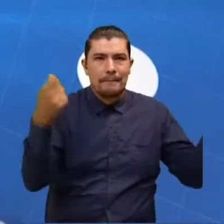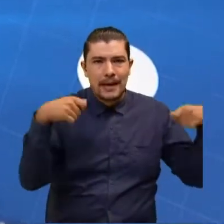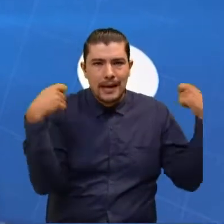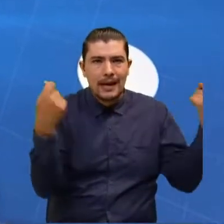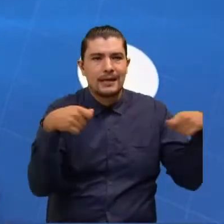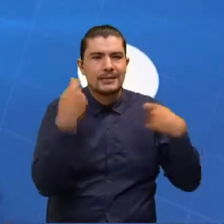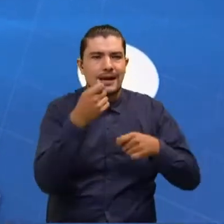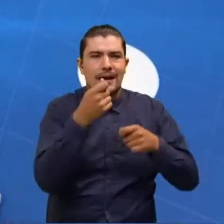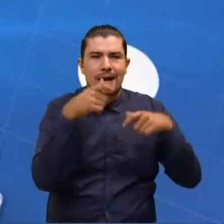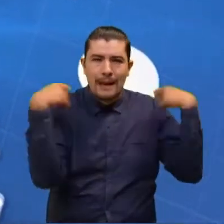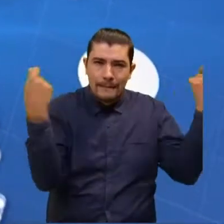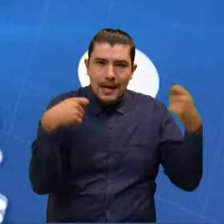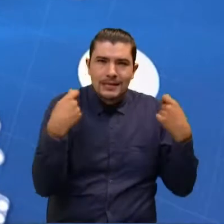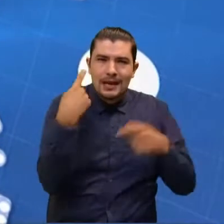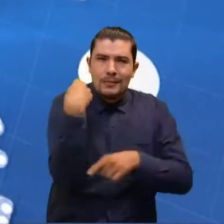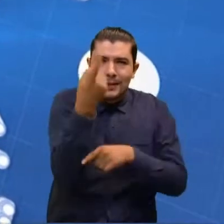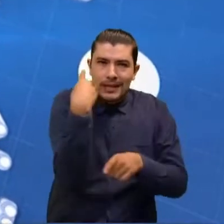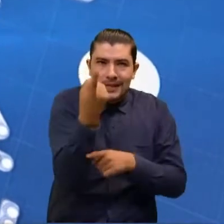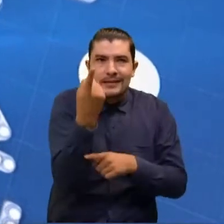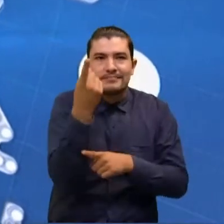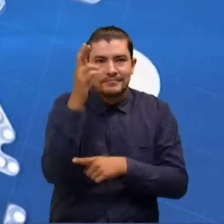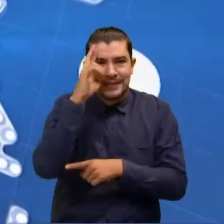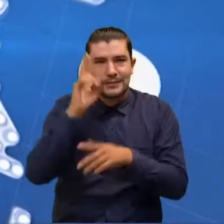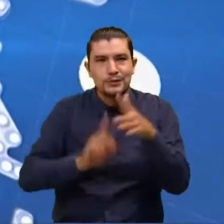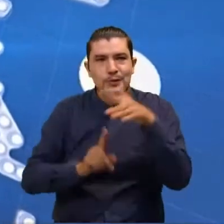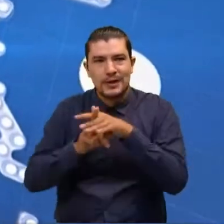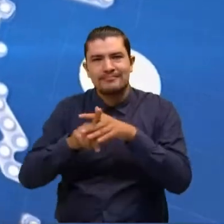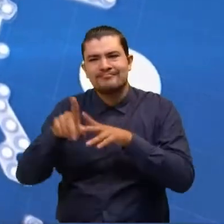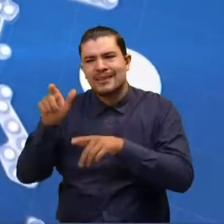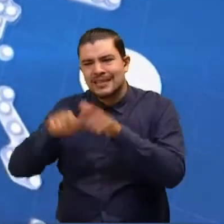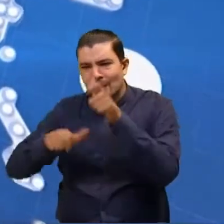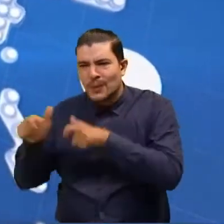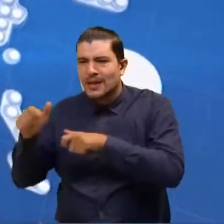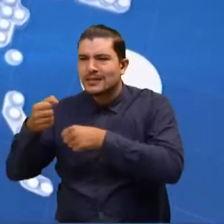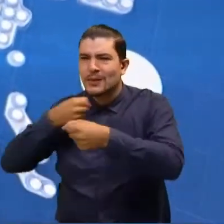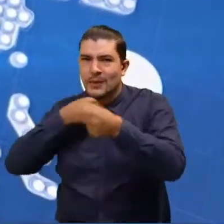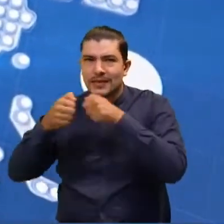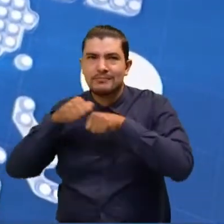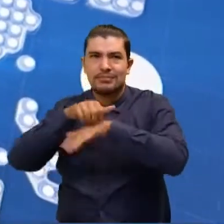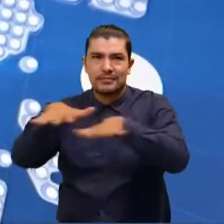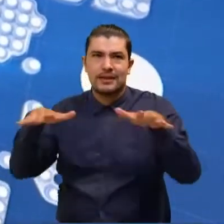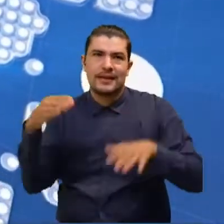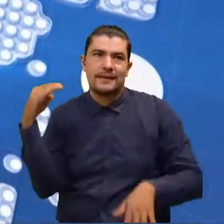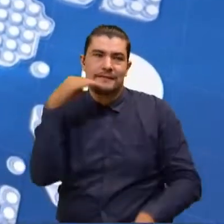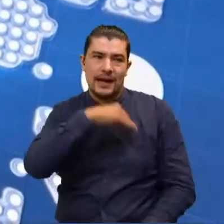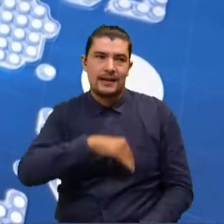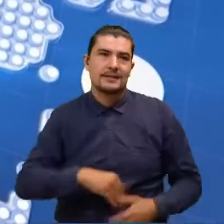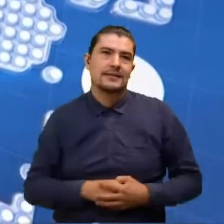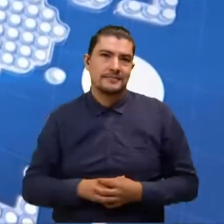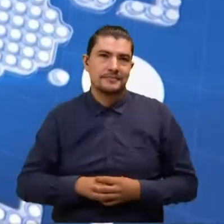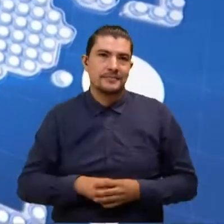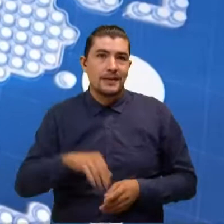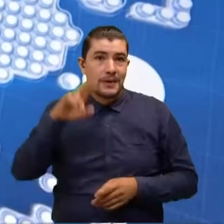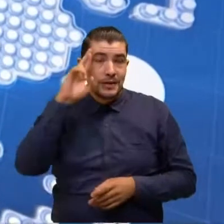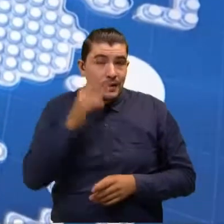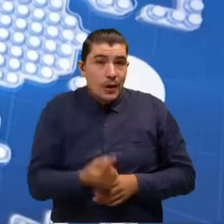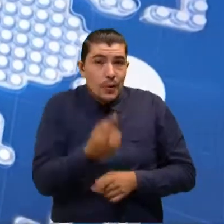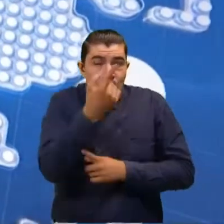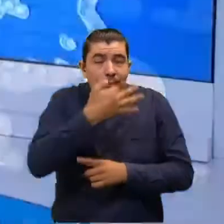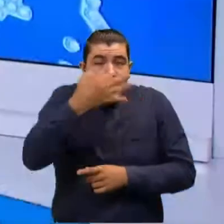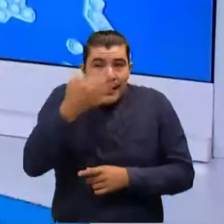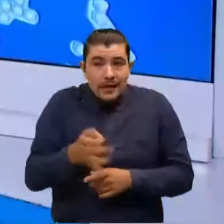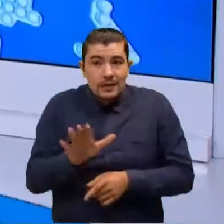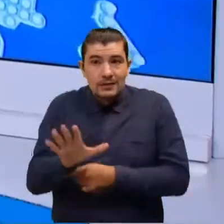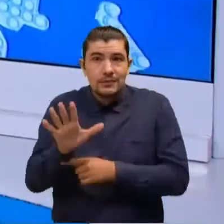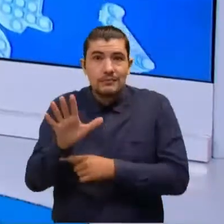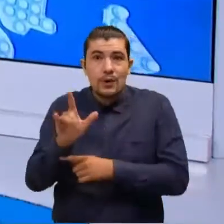u otras personas lanzando algunas noticias no tan ciertas, pero la única realidad de parte de la